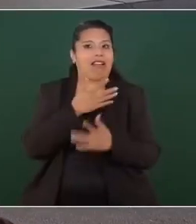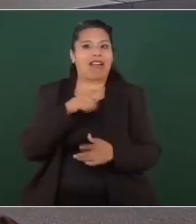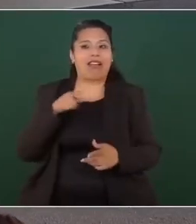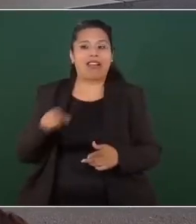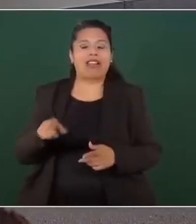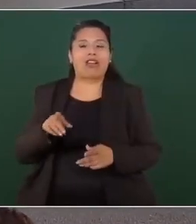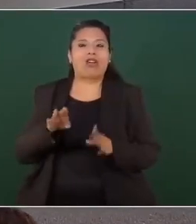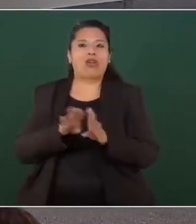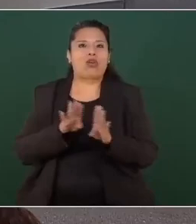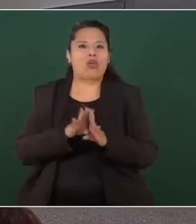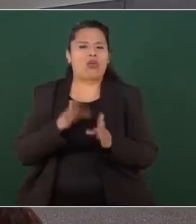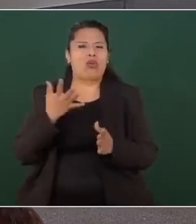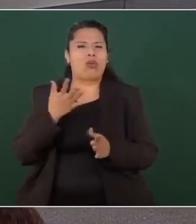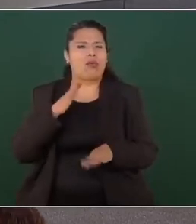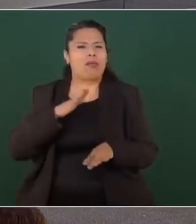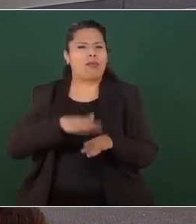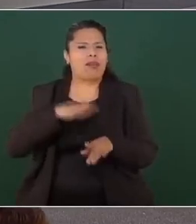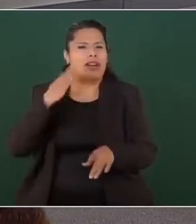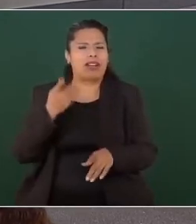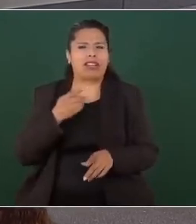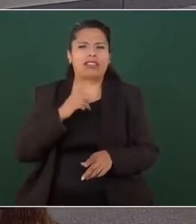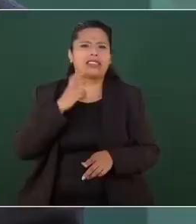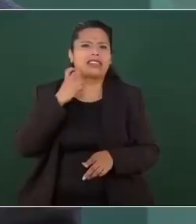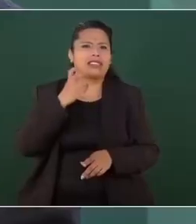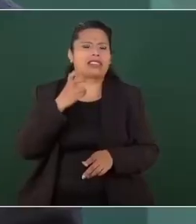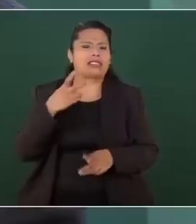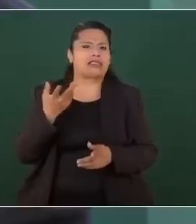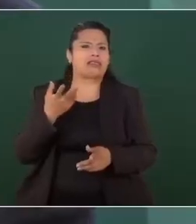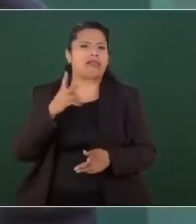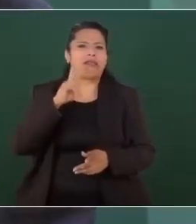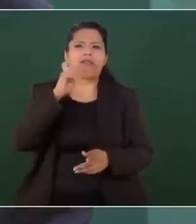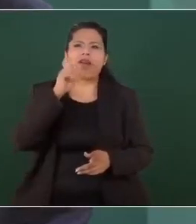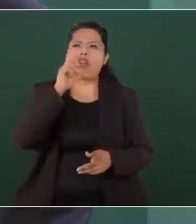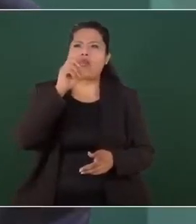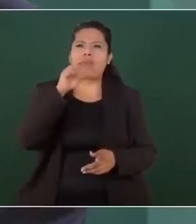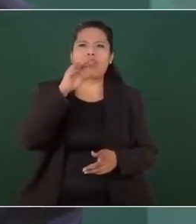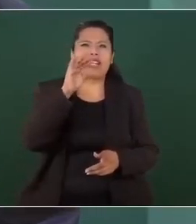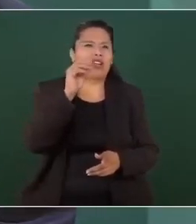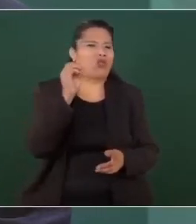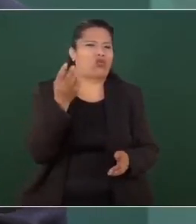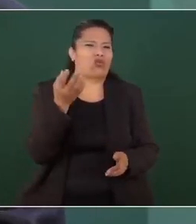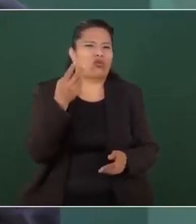García Luna, Palominos, todos esos.